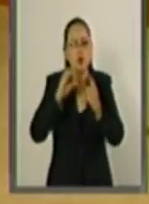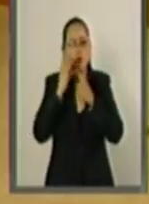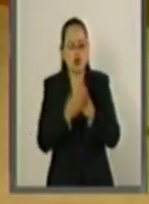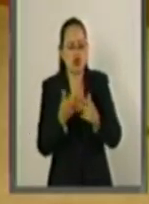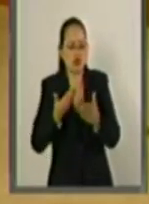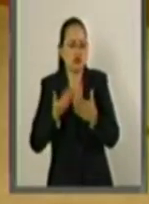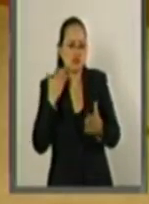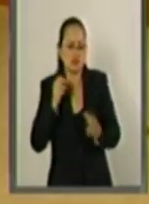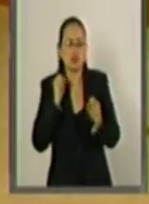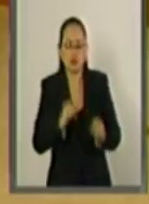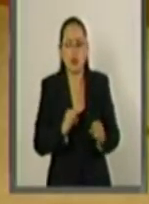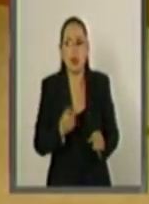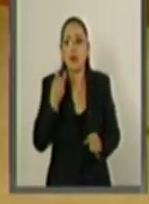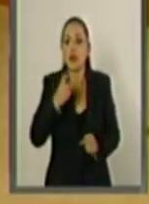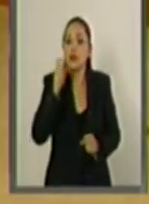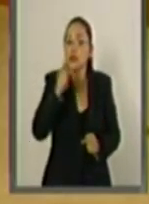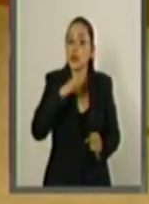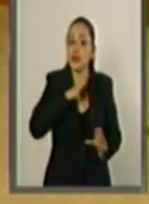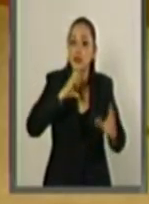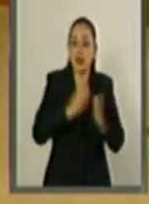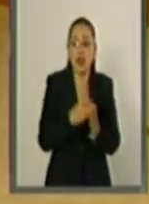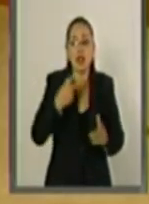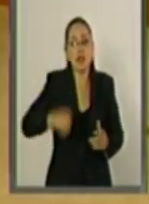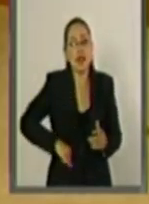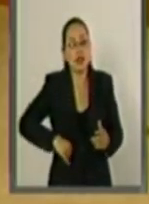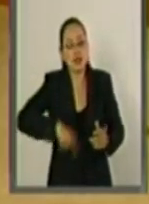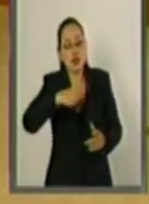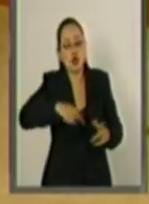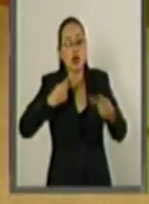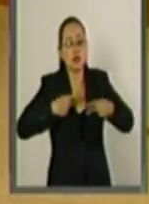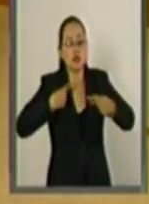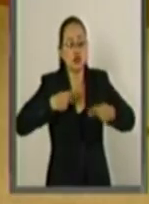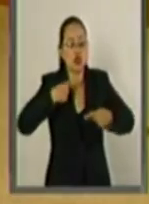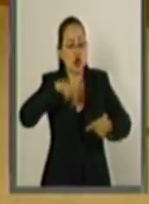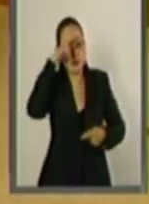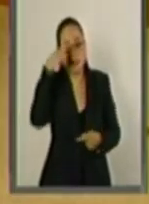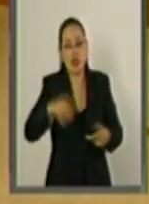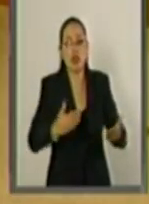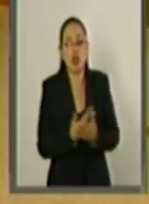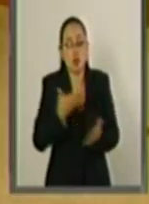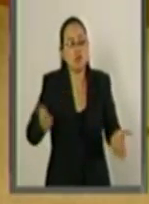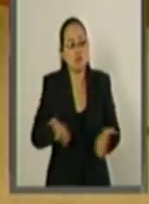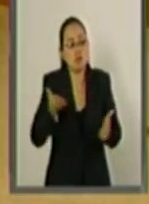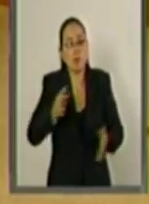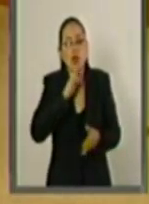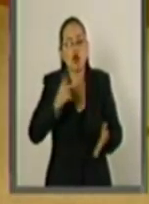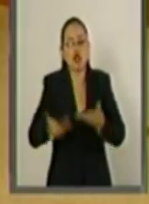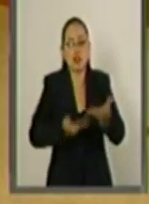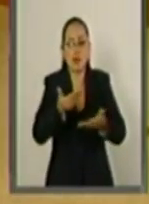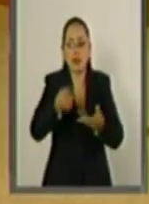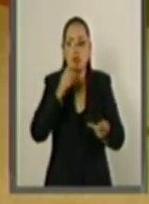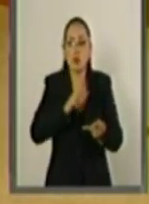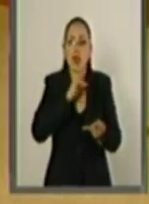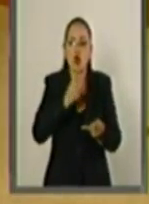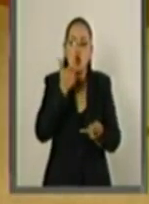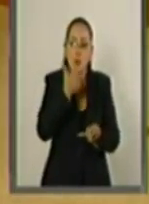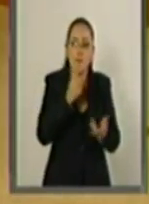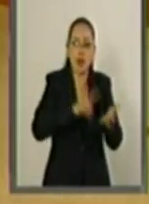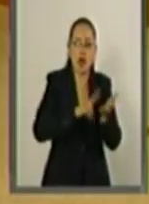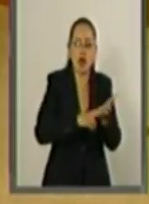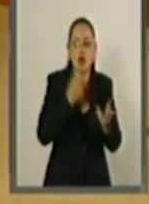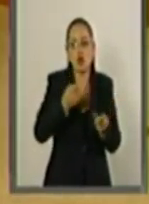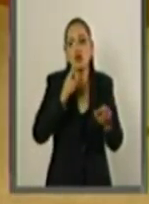comento, que convergen los intereses de los mexicanos, la seguridad de los pasajeros, el impulso a mejores servicios, mejores tarifas, mejor